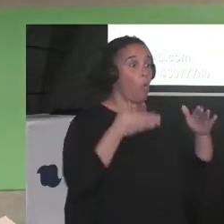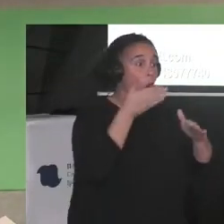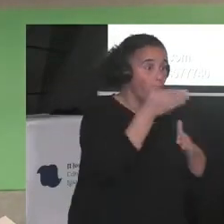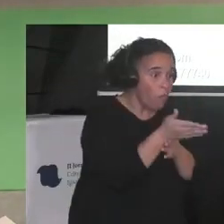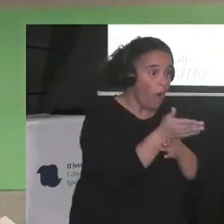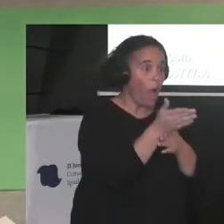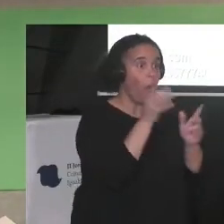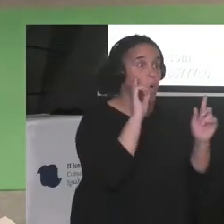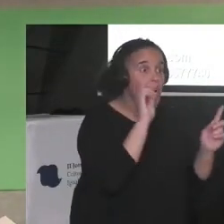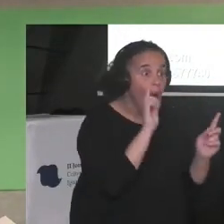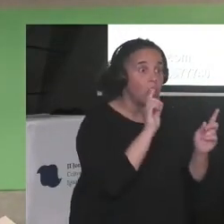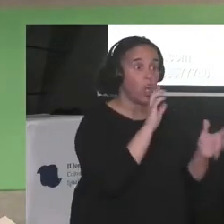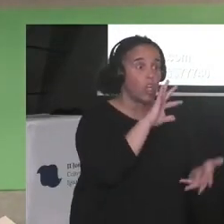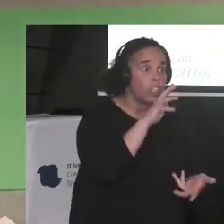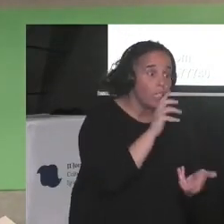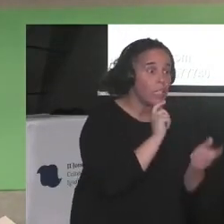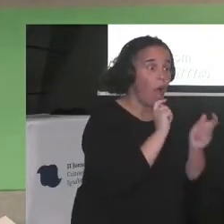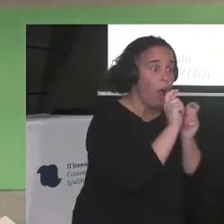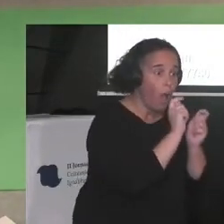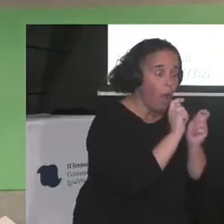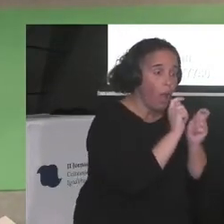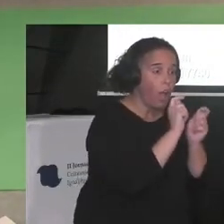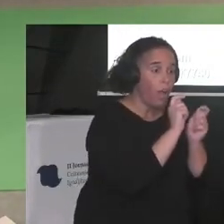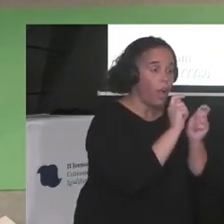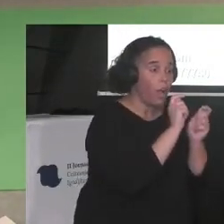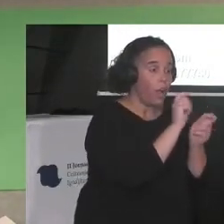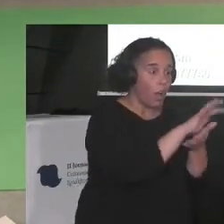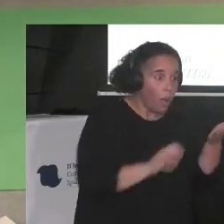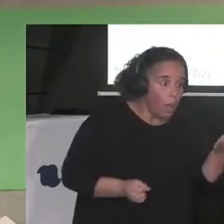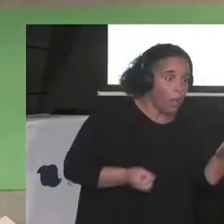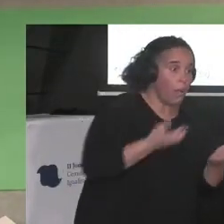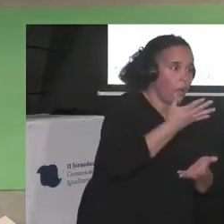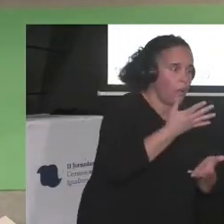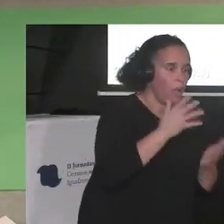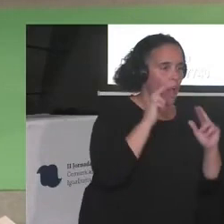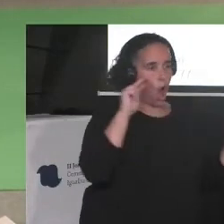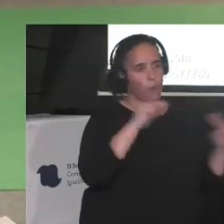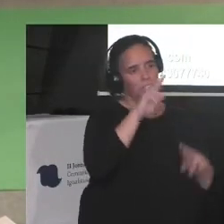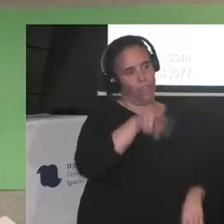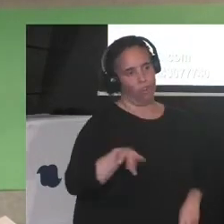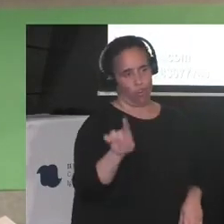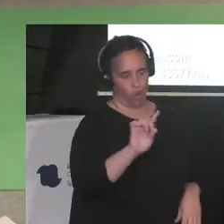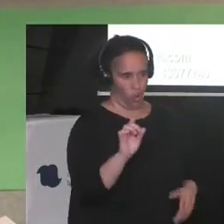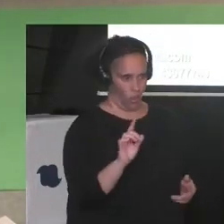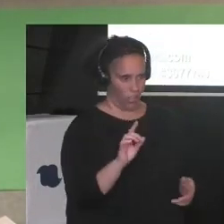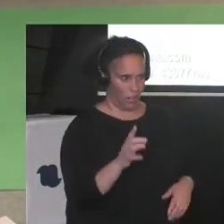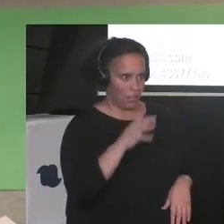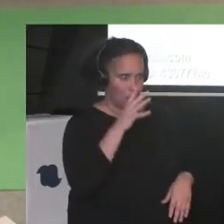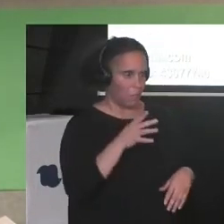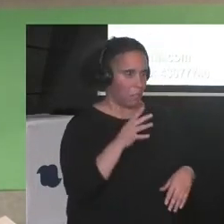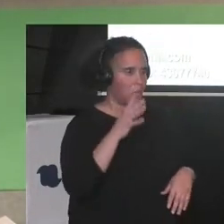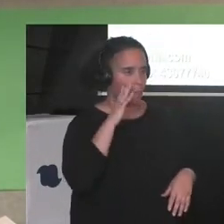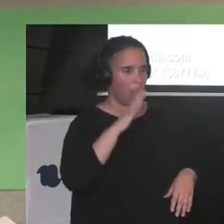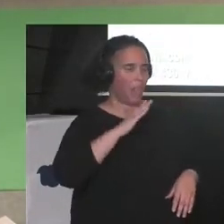Es un periodismo, además, que criminaliza, exotiza e infantiliza.